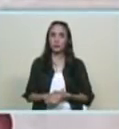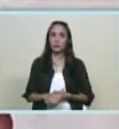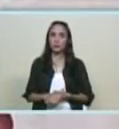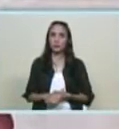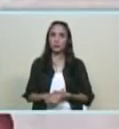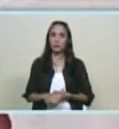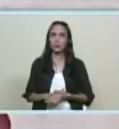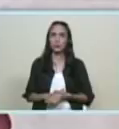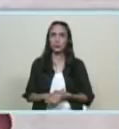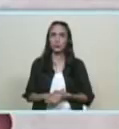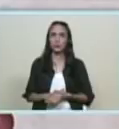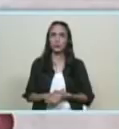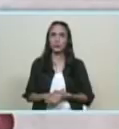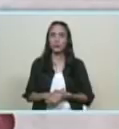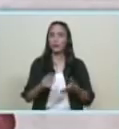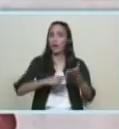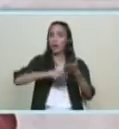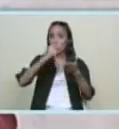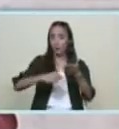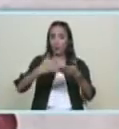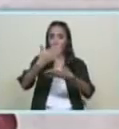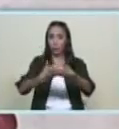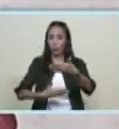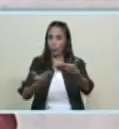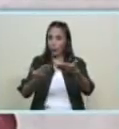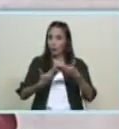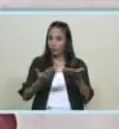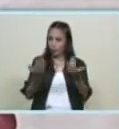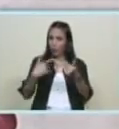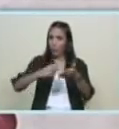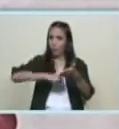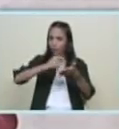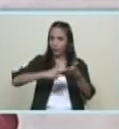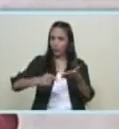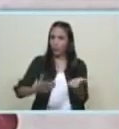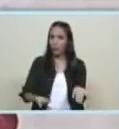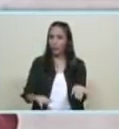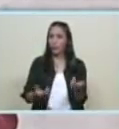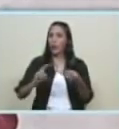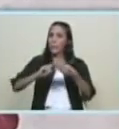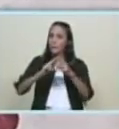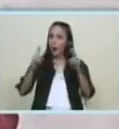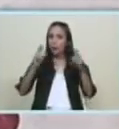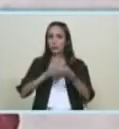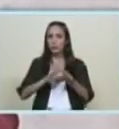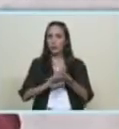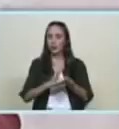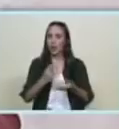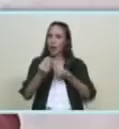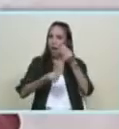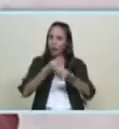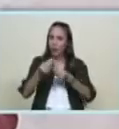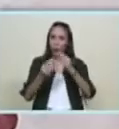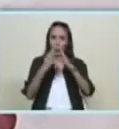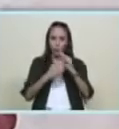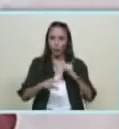XXI firmen el documento den ese paso de paz háganlo por el país